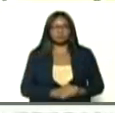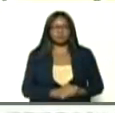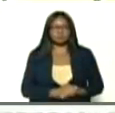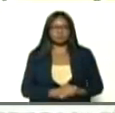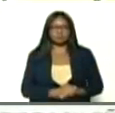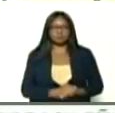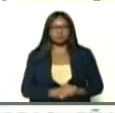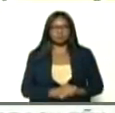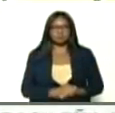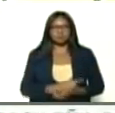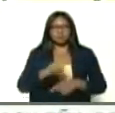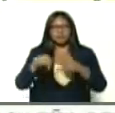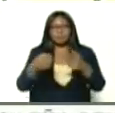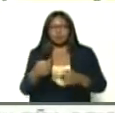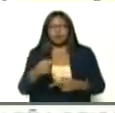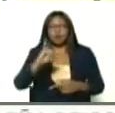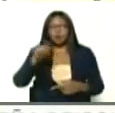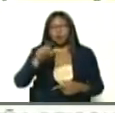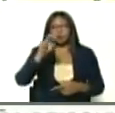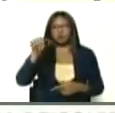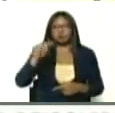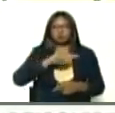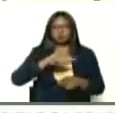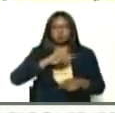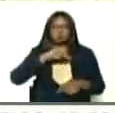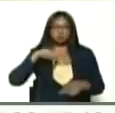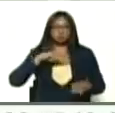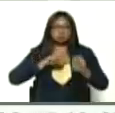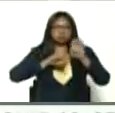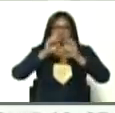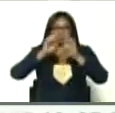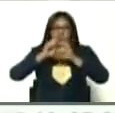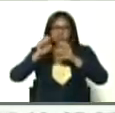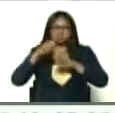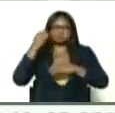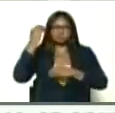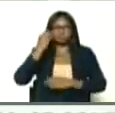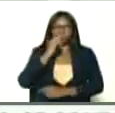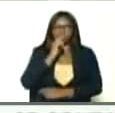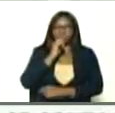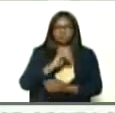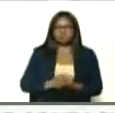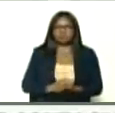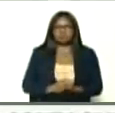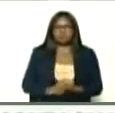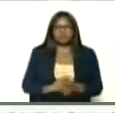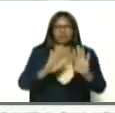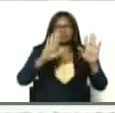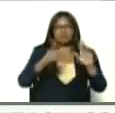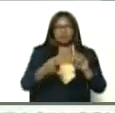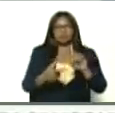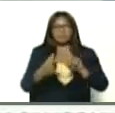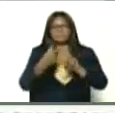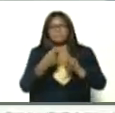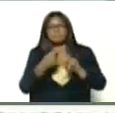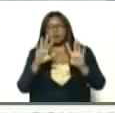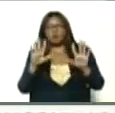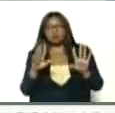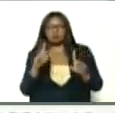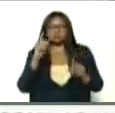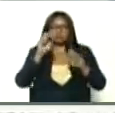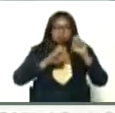ya para junio empezamos a estudiar el método, 10 más 4, 10 más 5, 5 más 10,